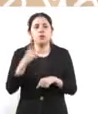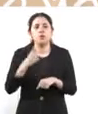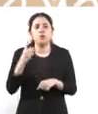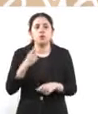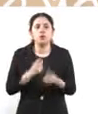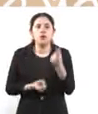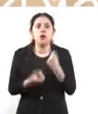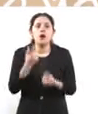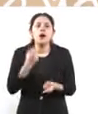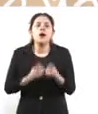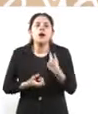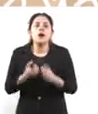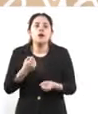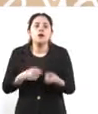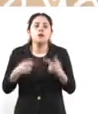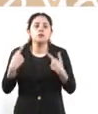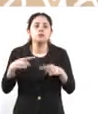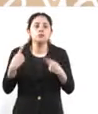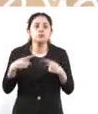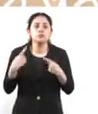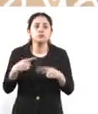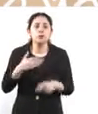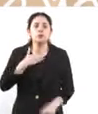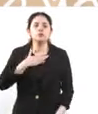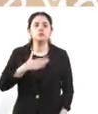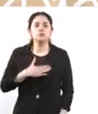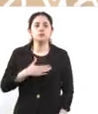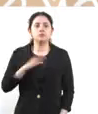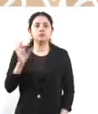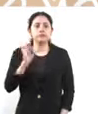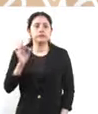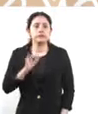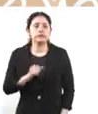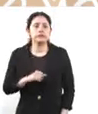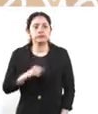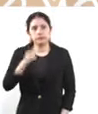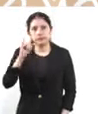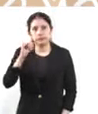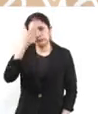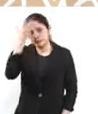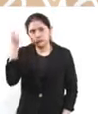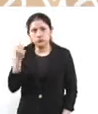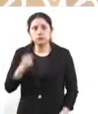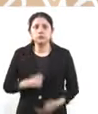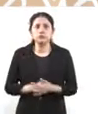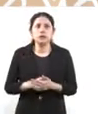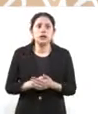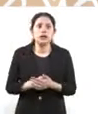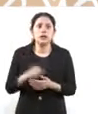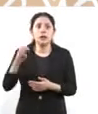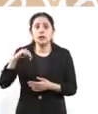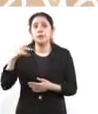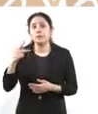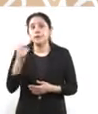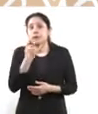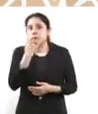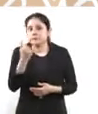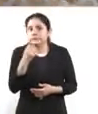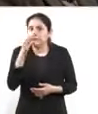prisión oficiosa o prisión justificada, que a lo mejor son inocentes, por alguna mala actuación del Ministerio Público o de algún juez.